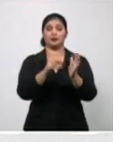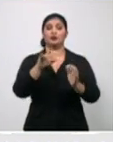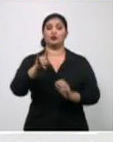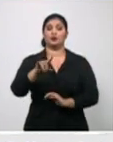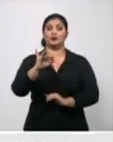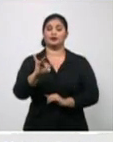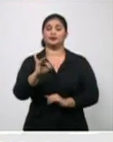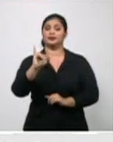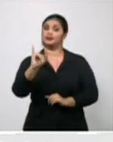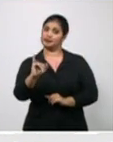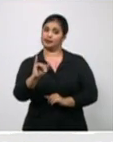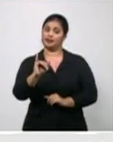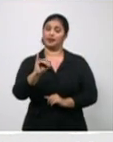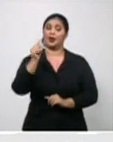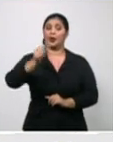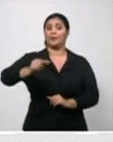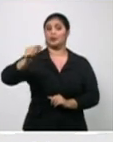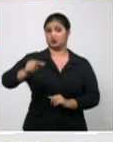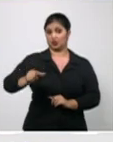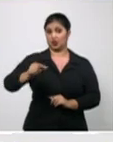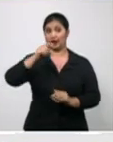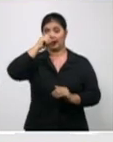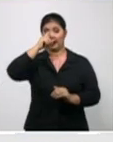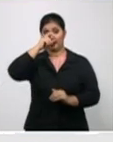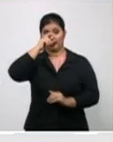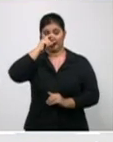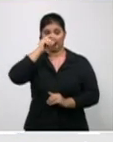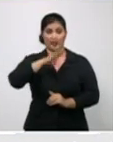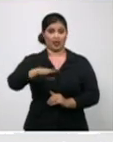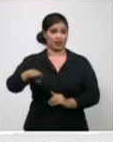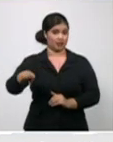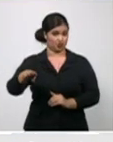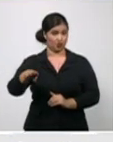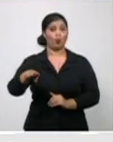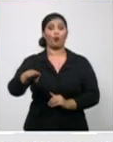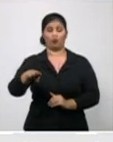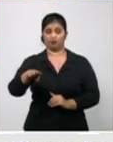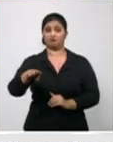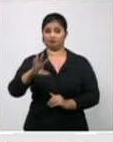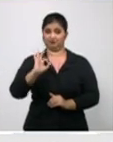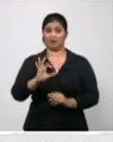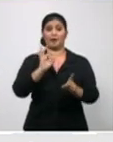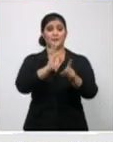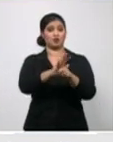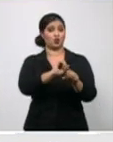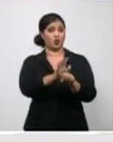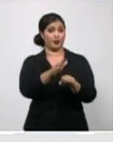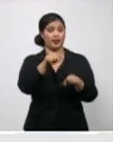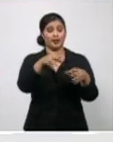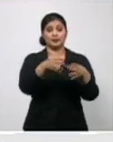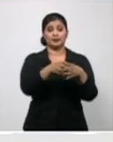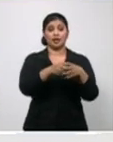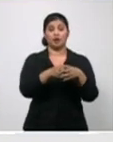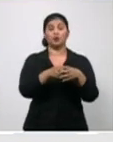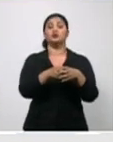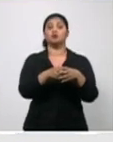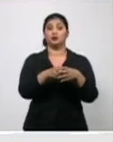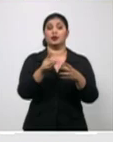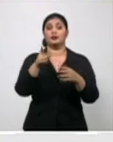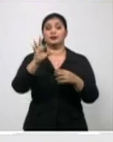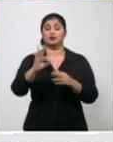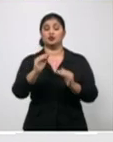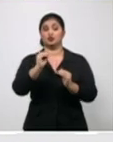pacientes diagnosticados con la enfermedad en edades pediátricas, 18 y menos de años de edad.